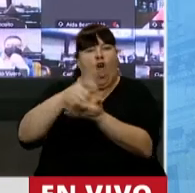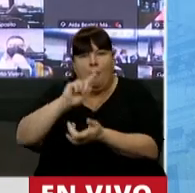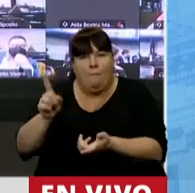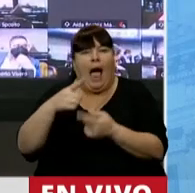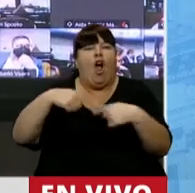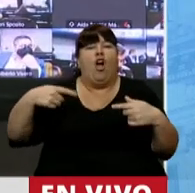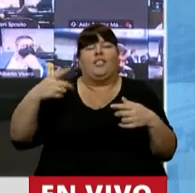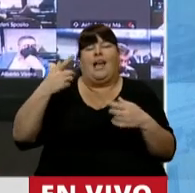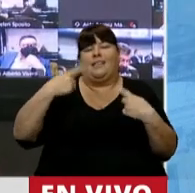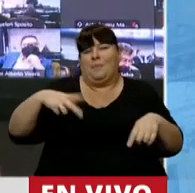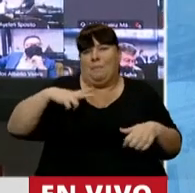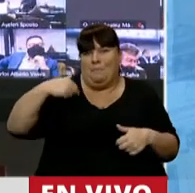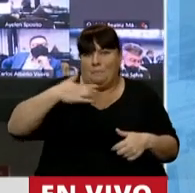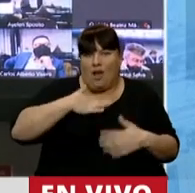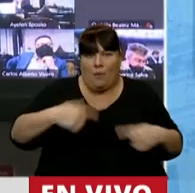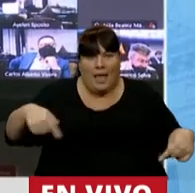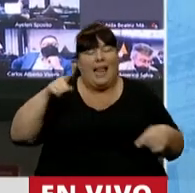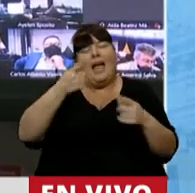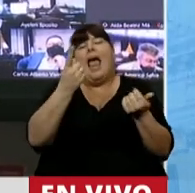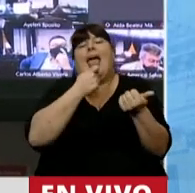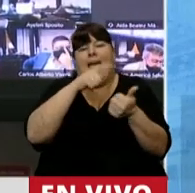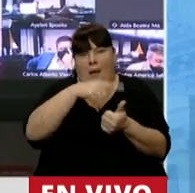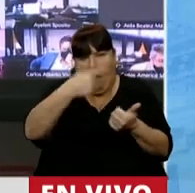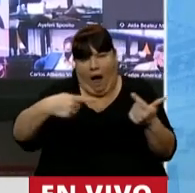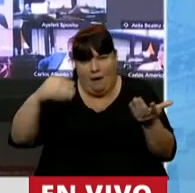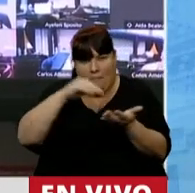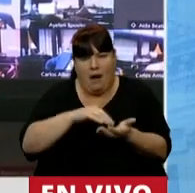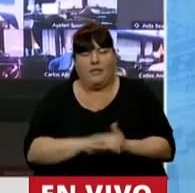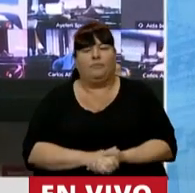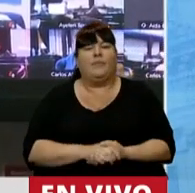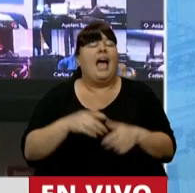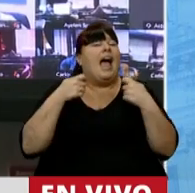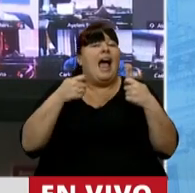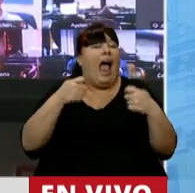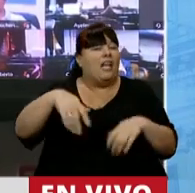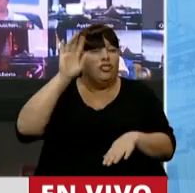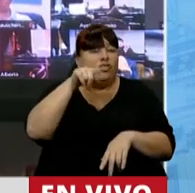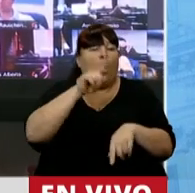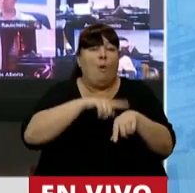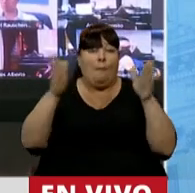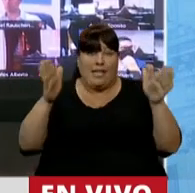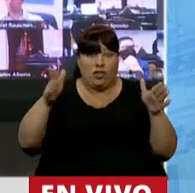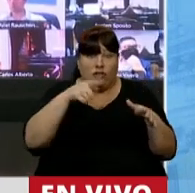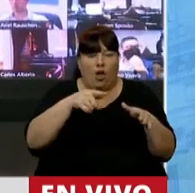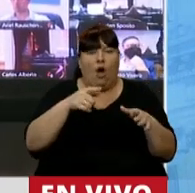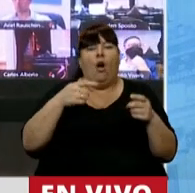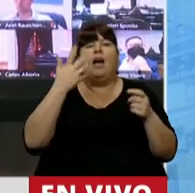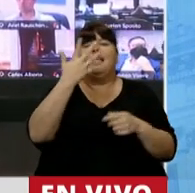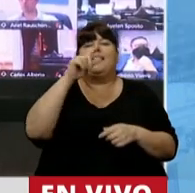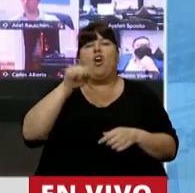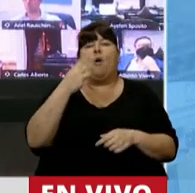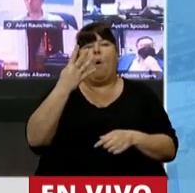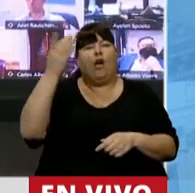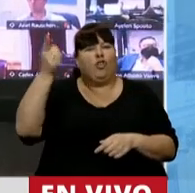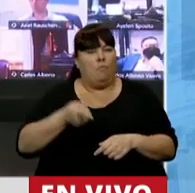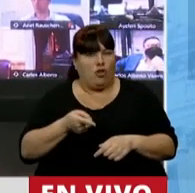a los bienes personales es solamente un ejemplo de ello. El gasto primario en ese periodo retrocedió 5 o 4